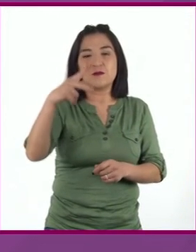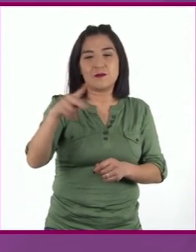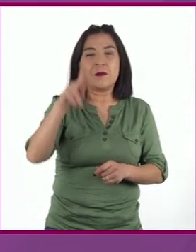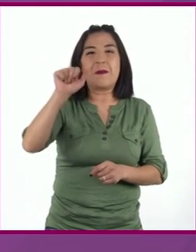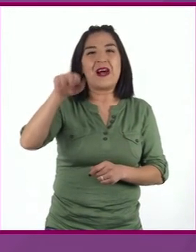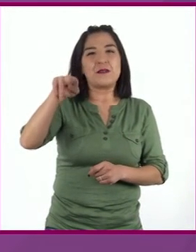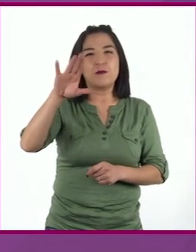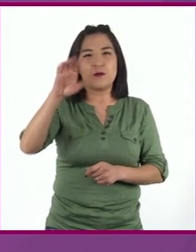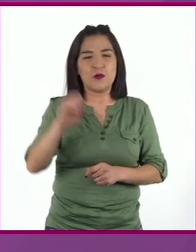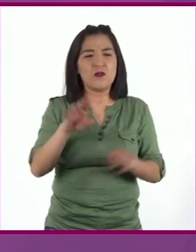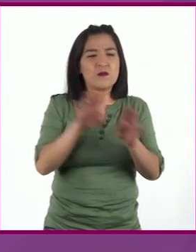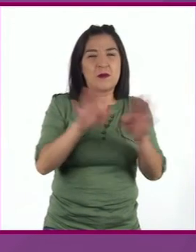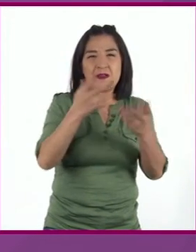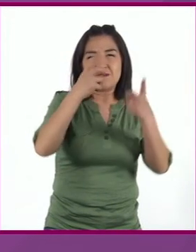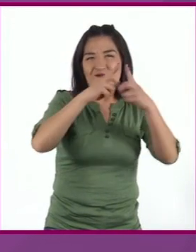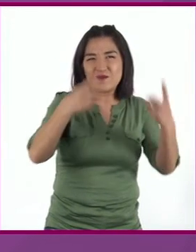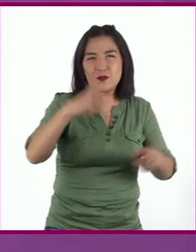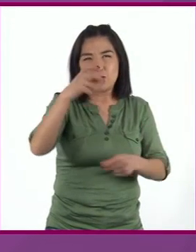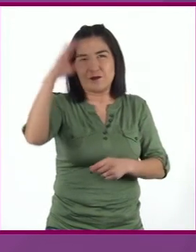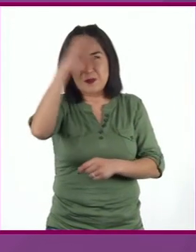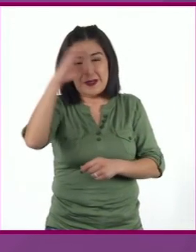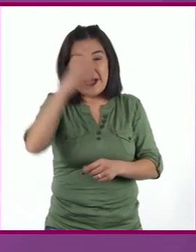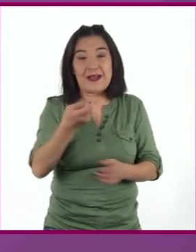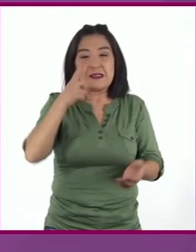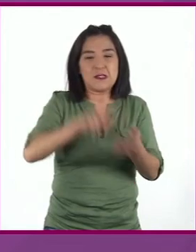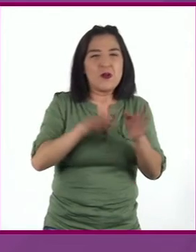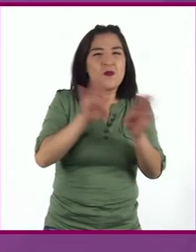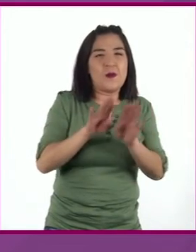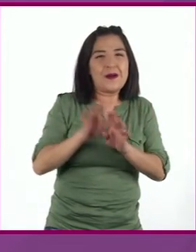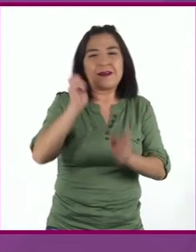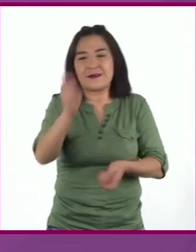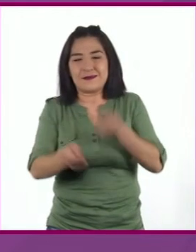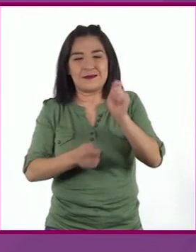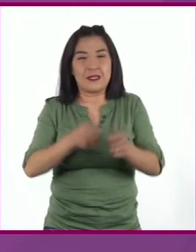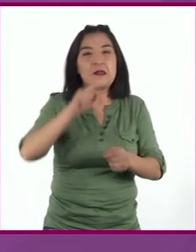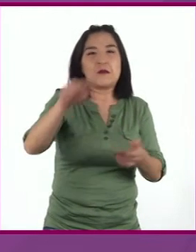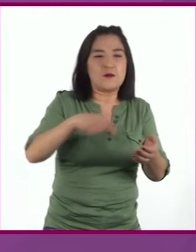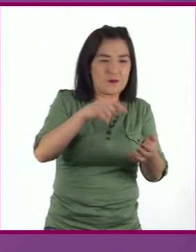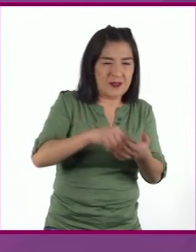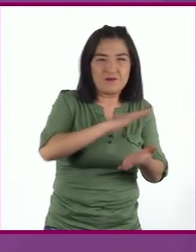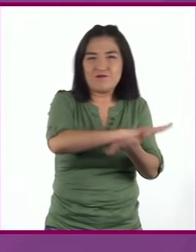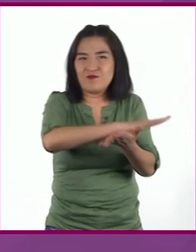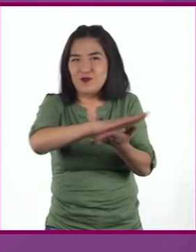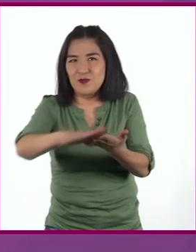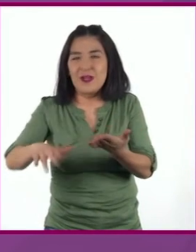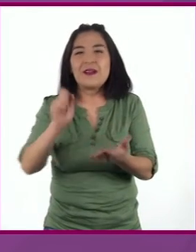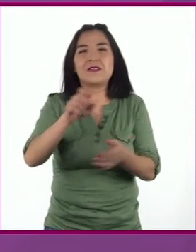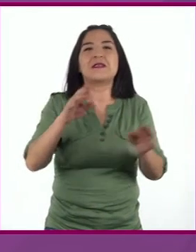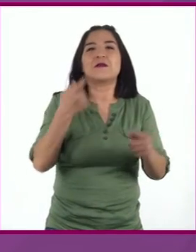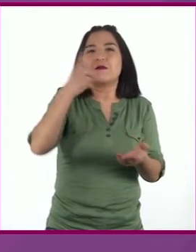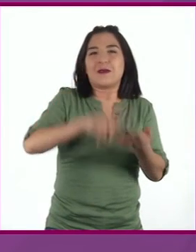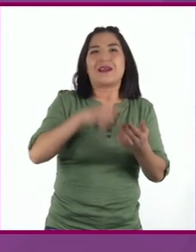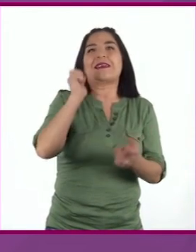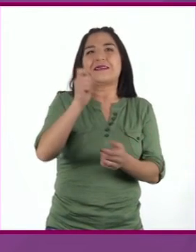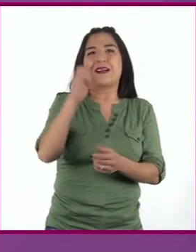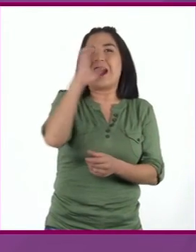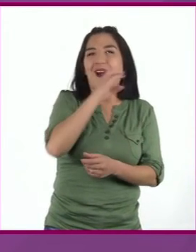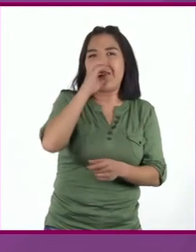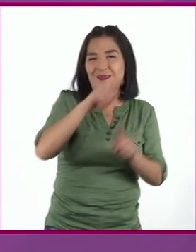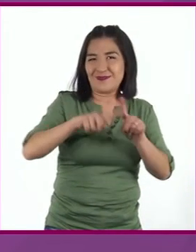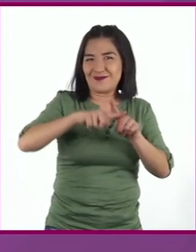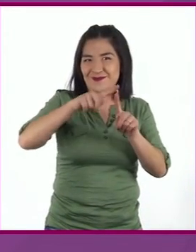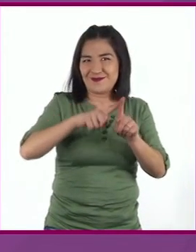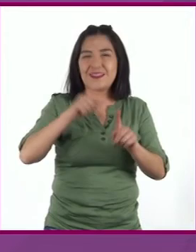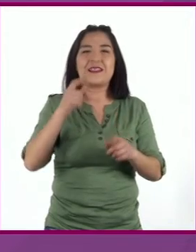hasta un grado bastante avanzado Estimulado por la fertilidad del suelo y la bondad del clima caliente Pero